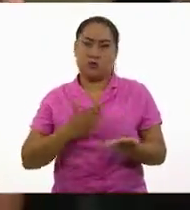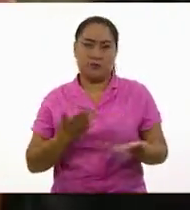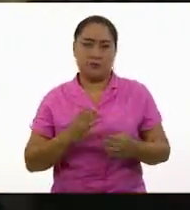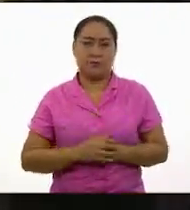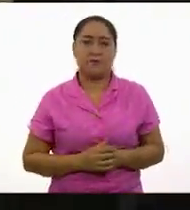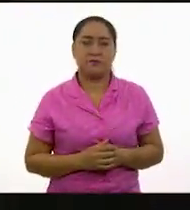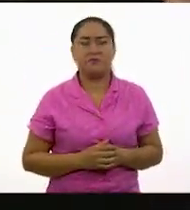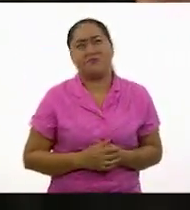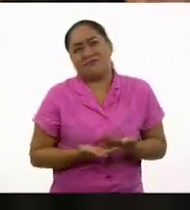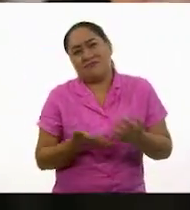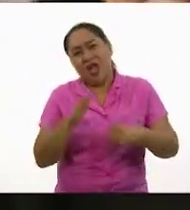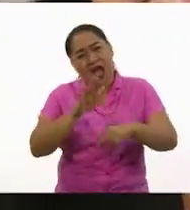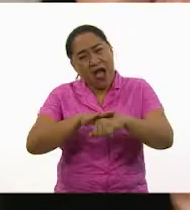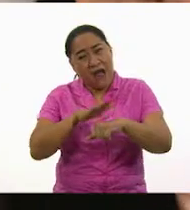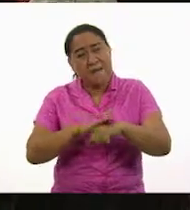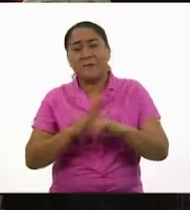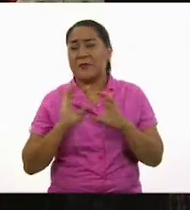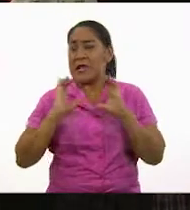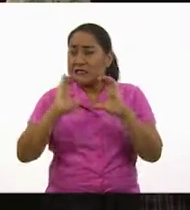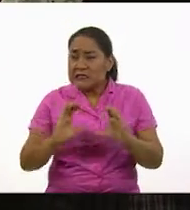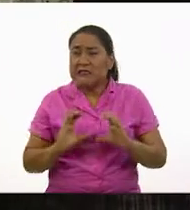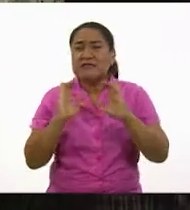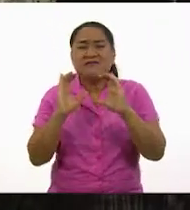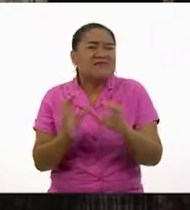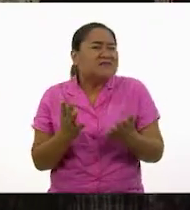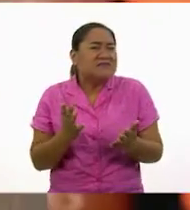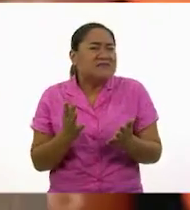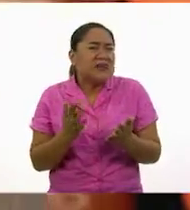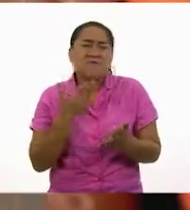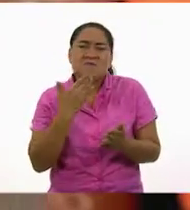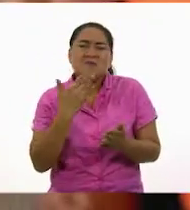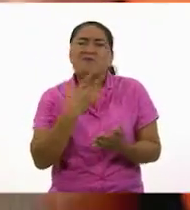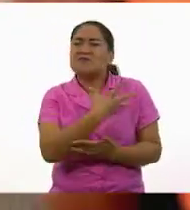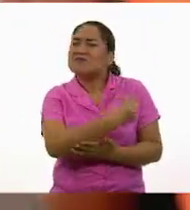Además, ya quedó clarísimo que con los cuidados necesarios nadie se va a infectar.